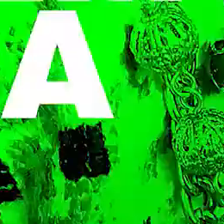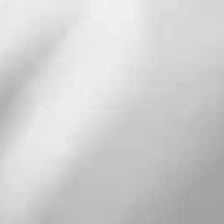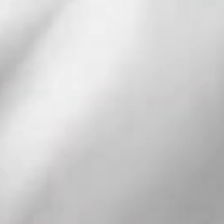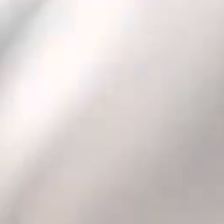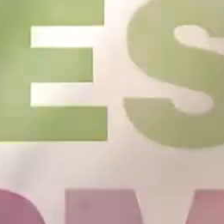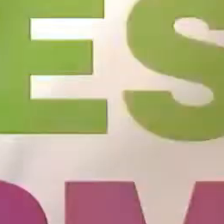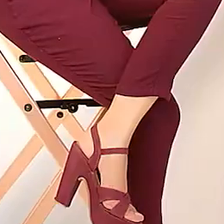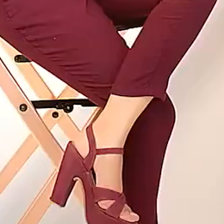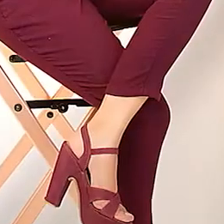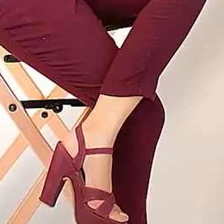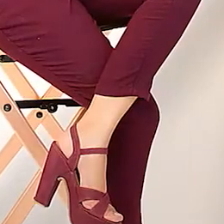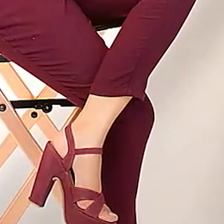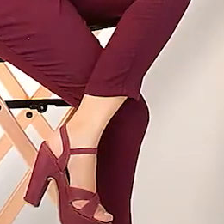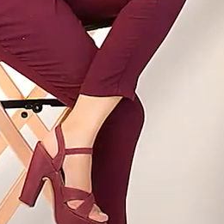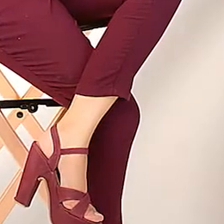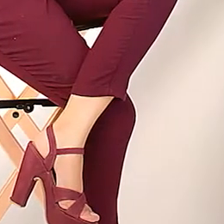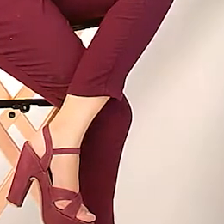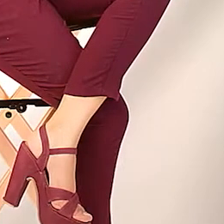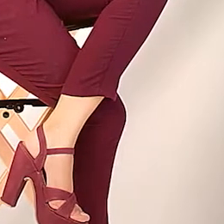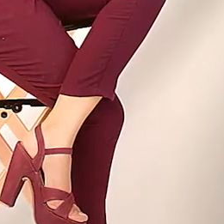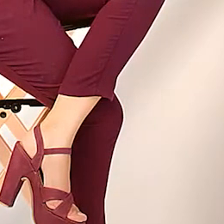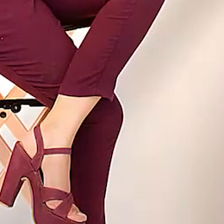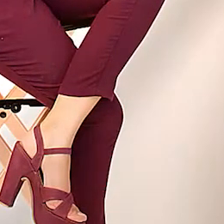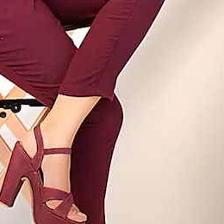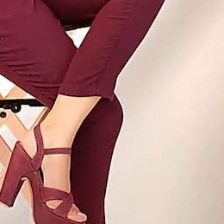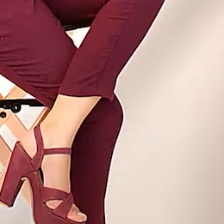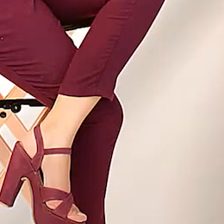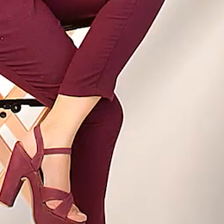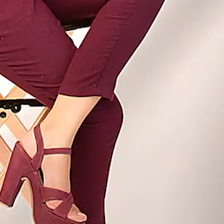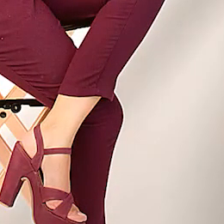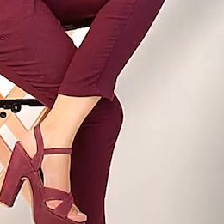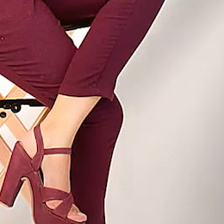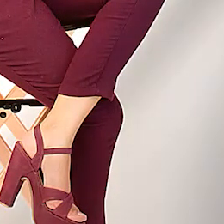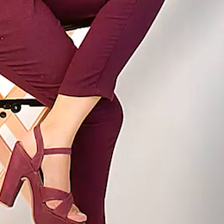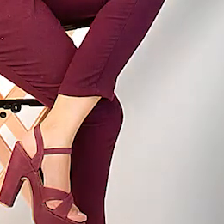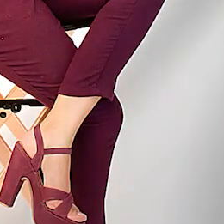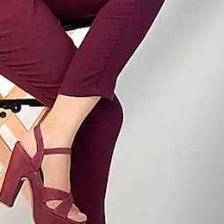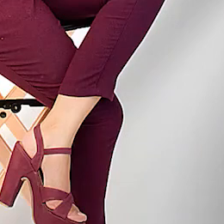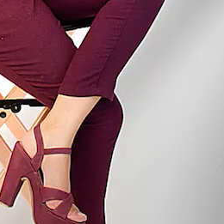Lunes a viernes 3 de la tarde. Síguenos.